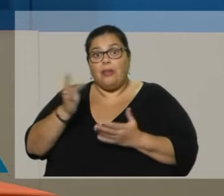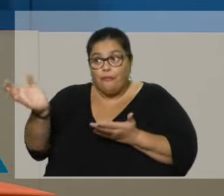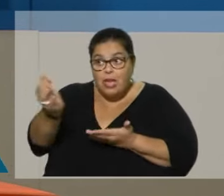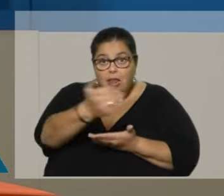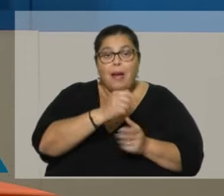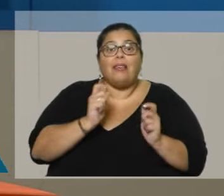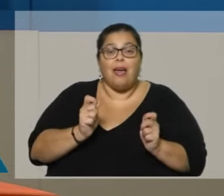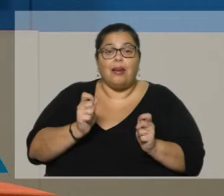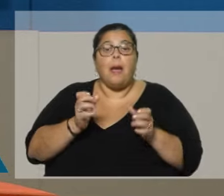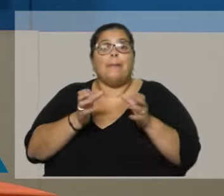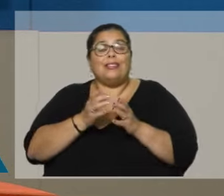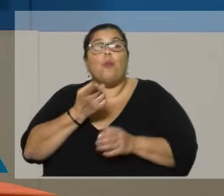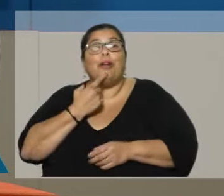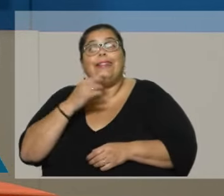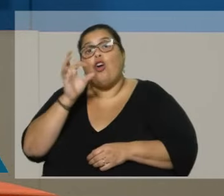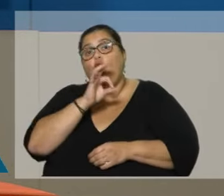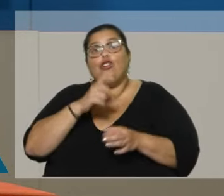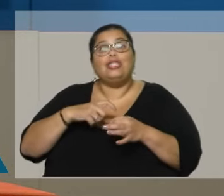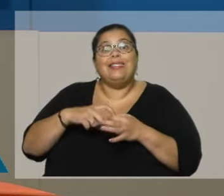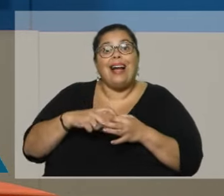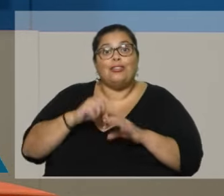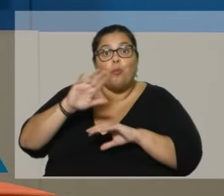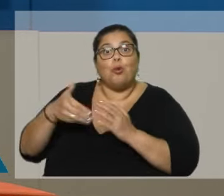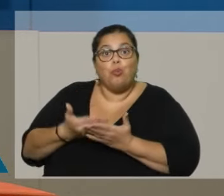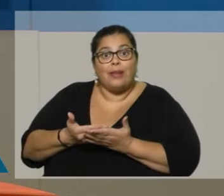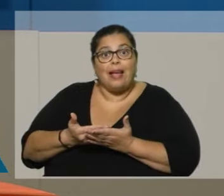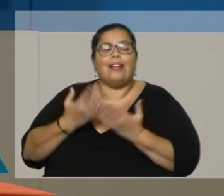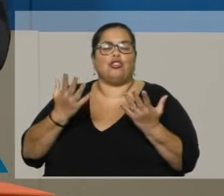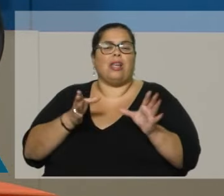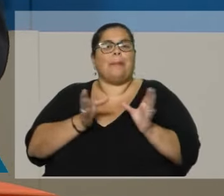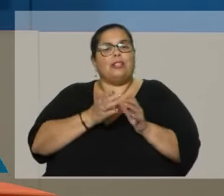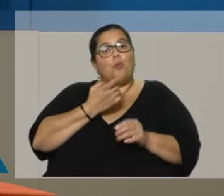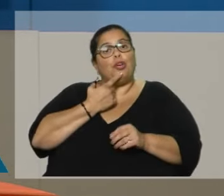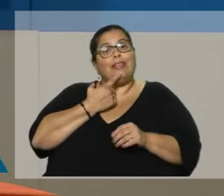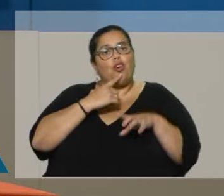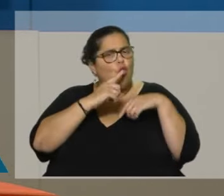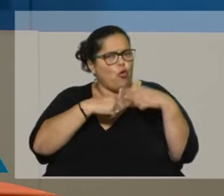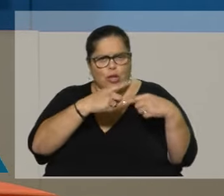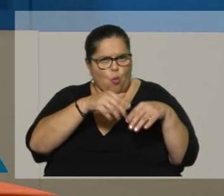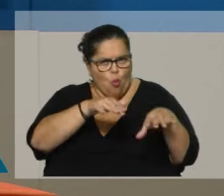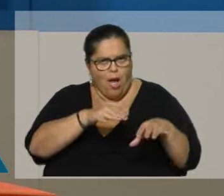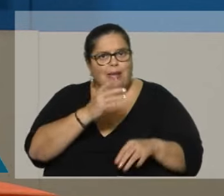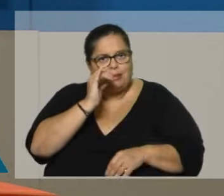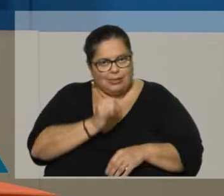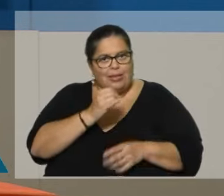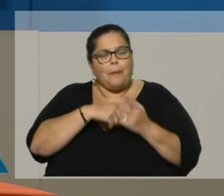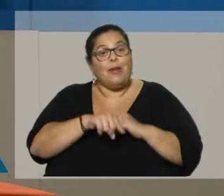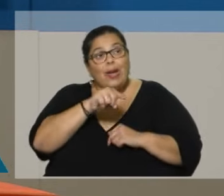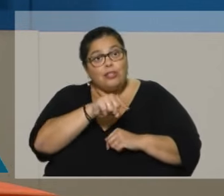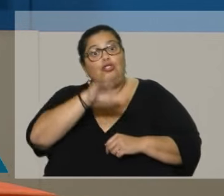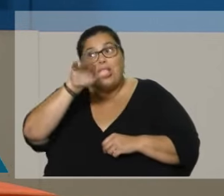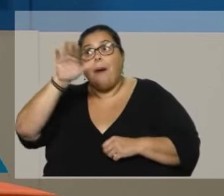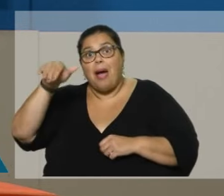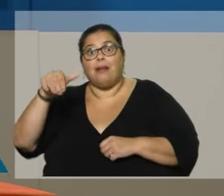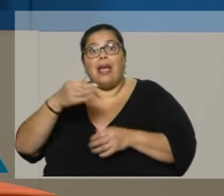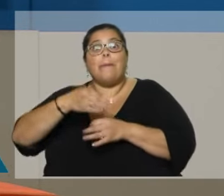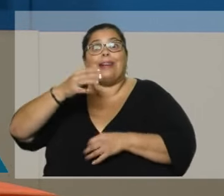partidos políticos. Por tanto, la figura del partido seguiría estando. Y serían quienes convocan a los expertos.